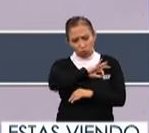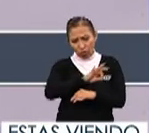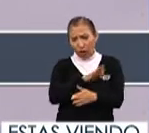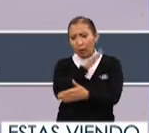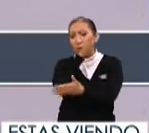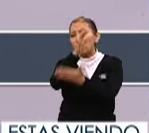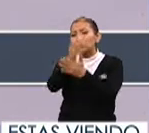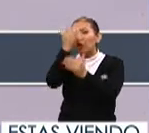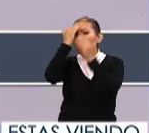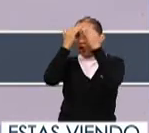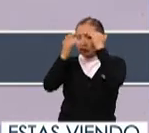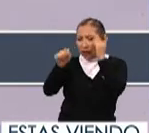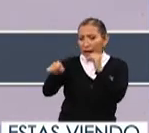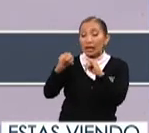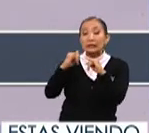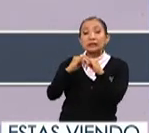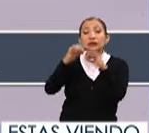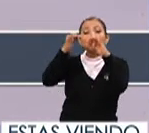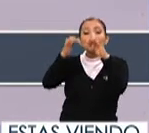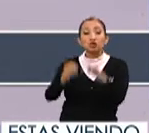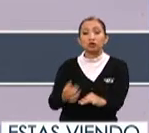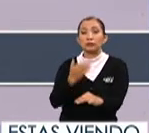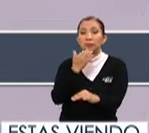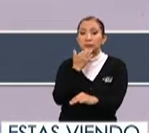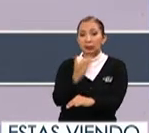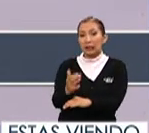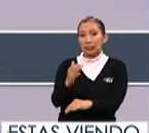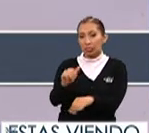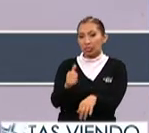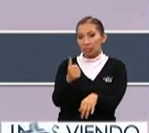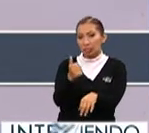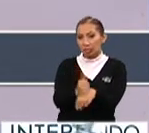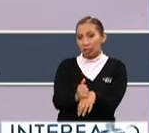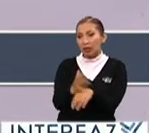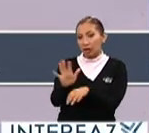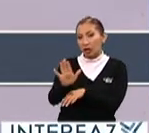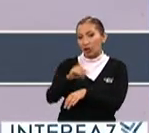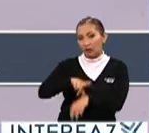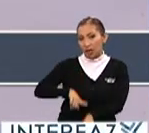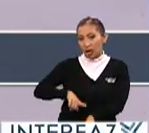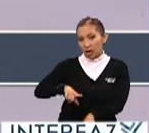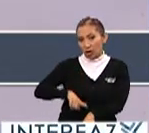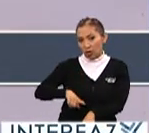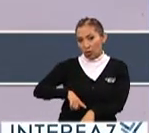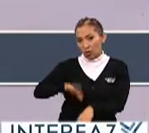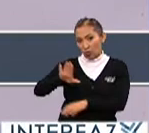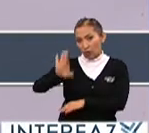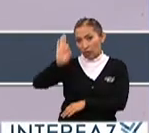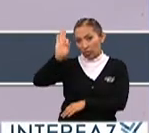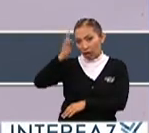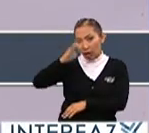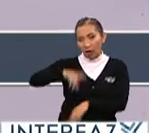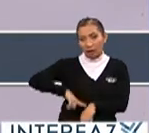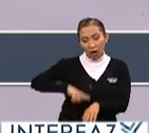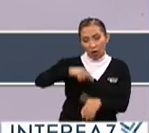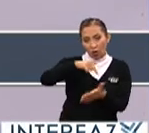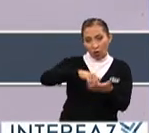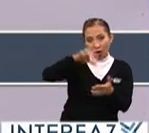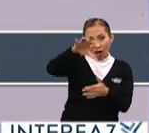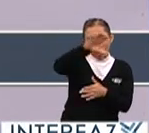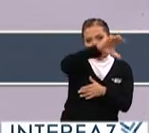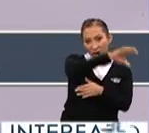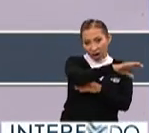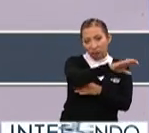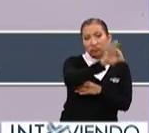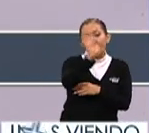puede conocerlas. Son instituciones que están muy bien establecidas por parte del gobierno federal, gobiernos locales.